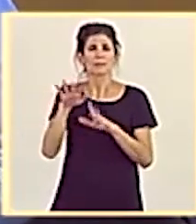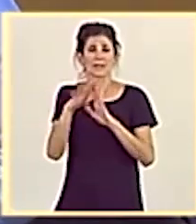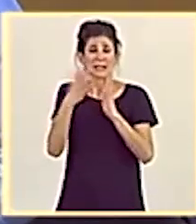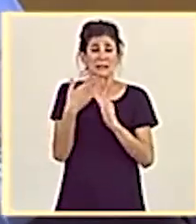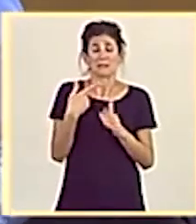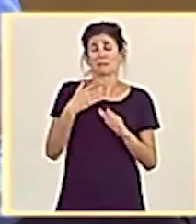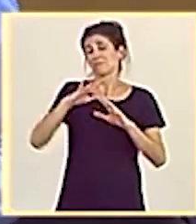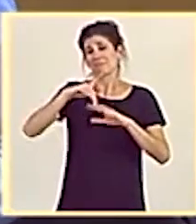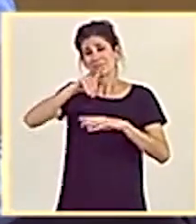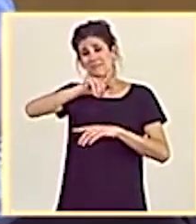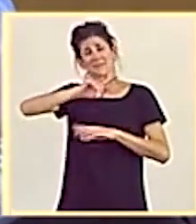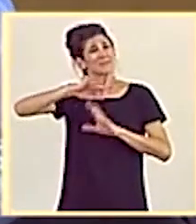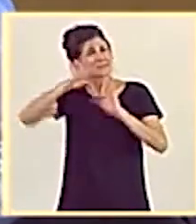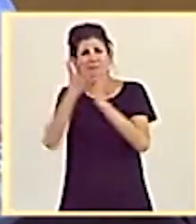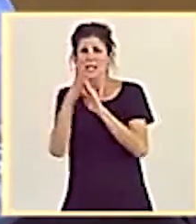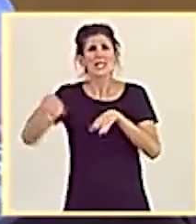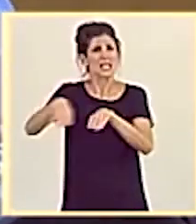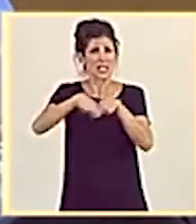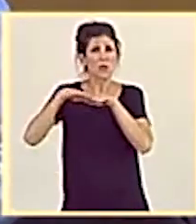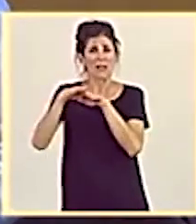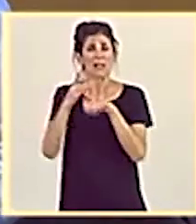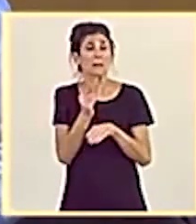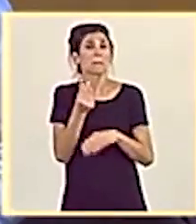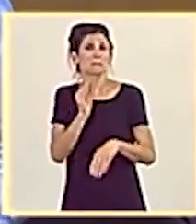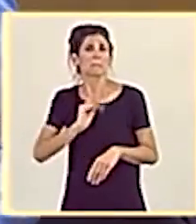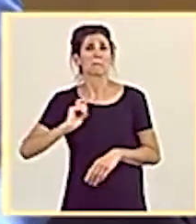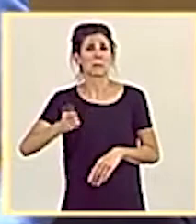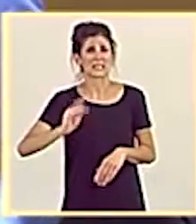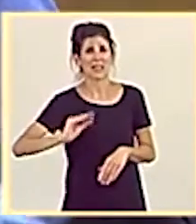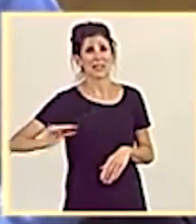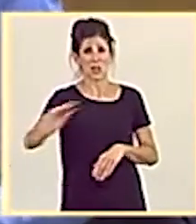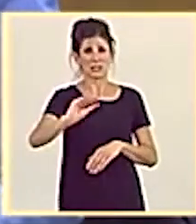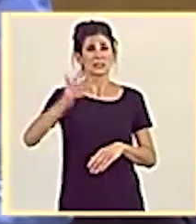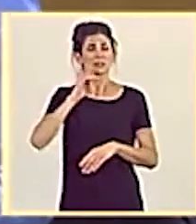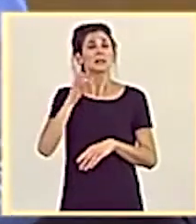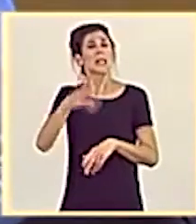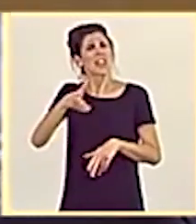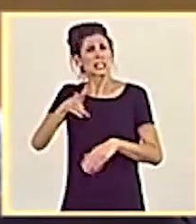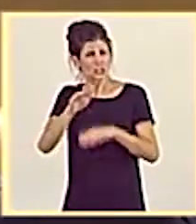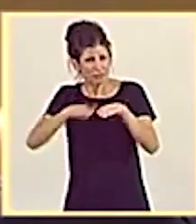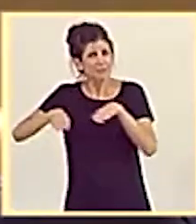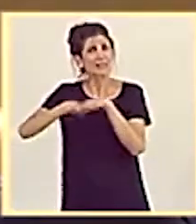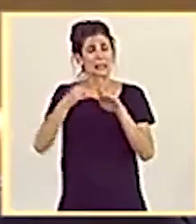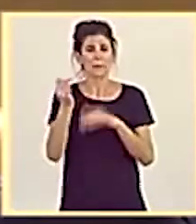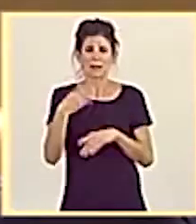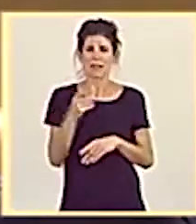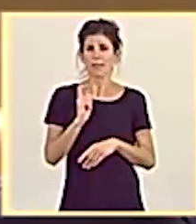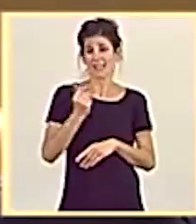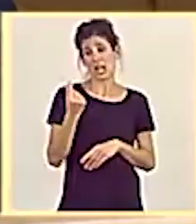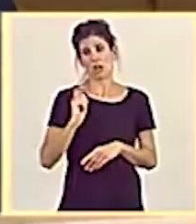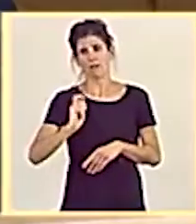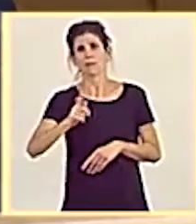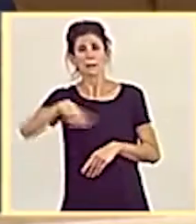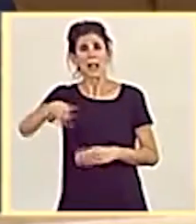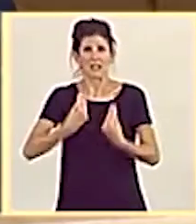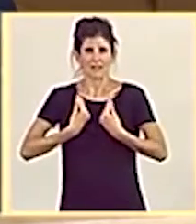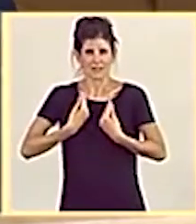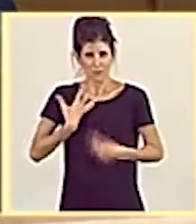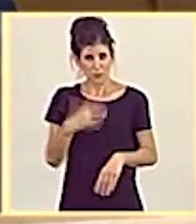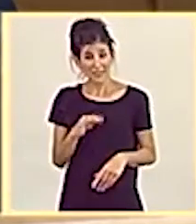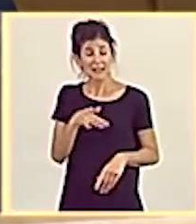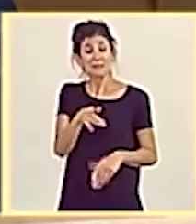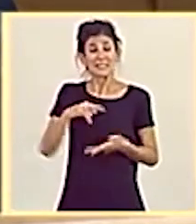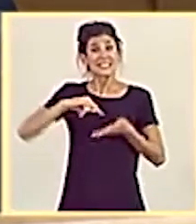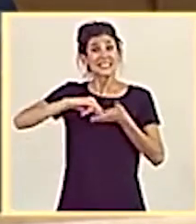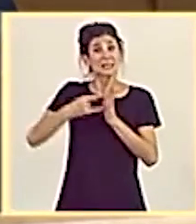prestaciones, igualdad de derechos y suficiencia económica. A partir de entonces, el sistema